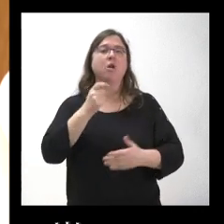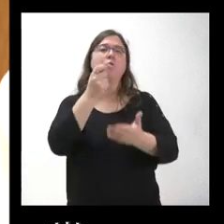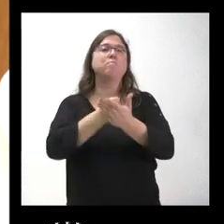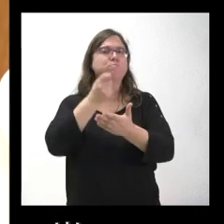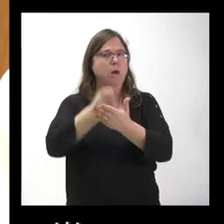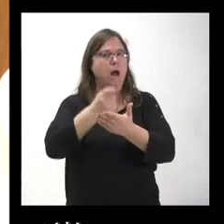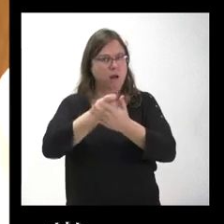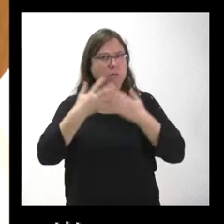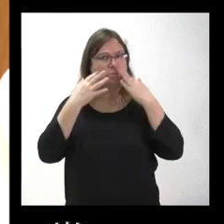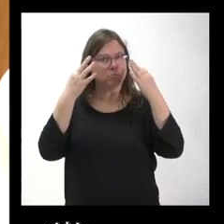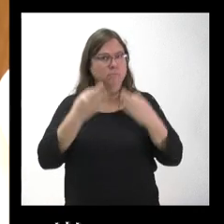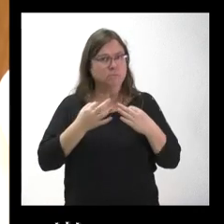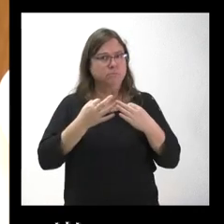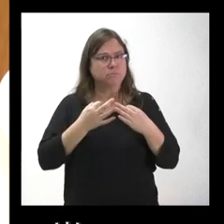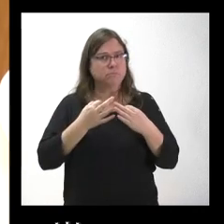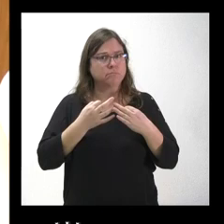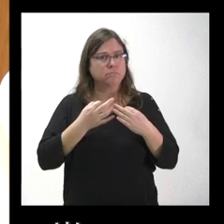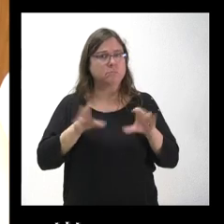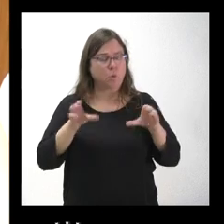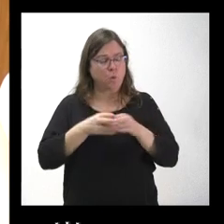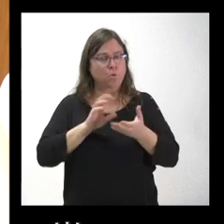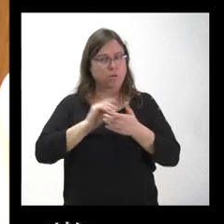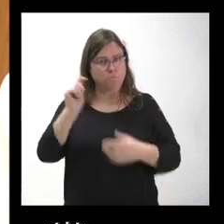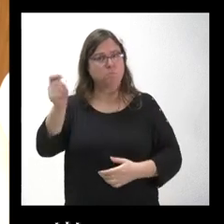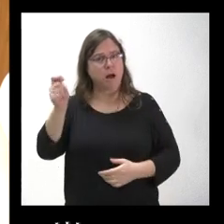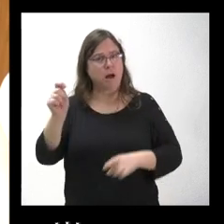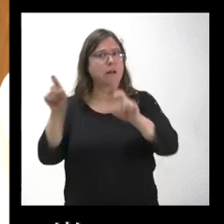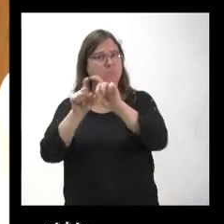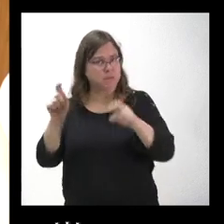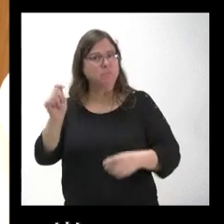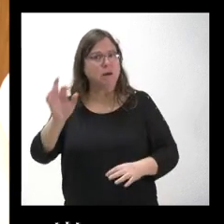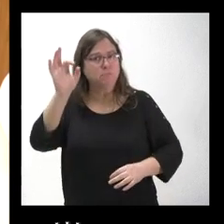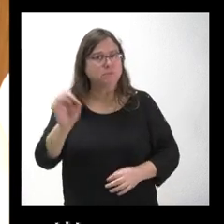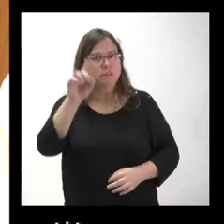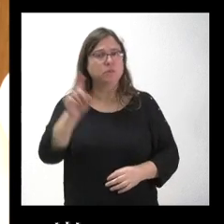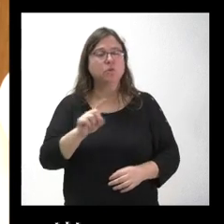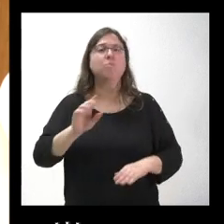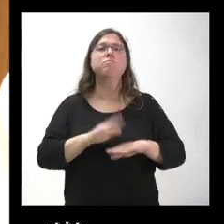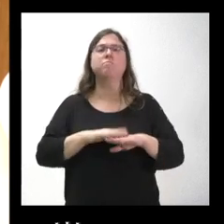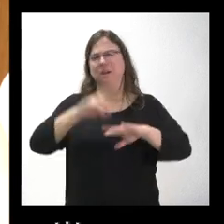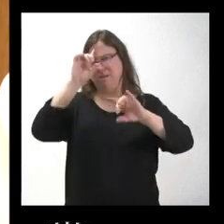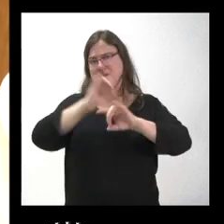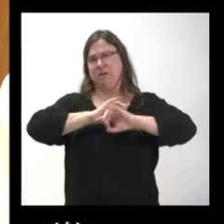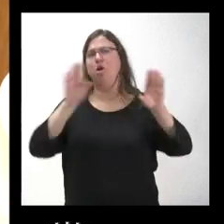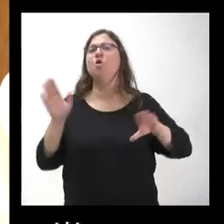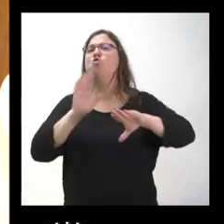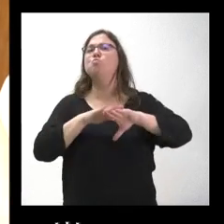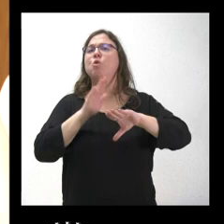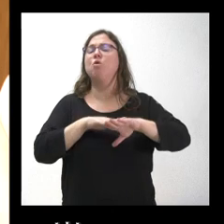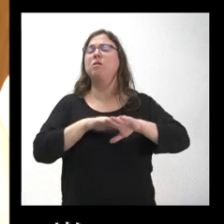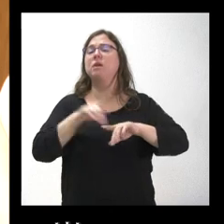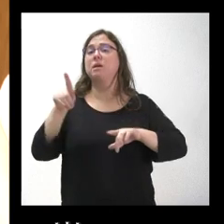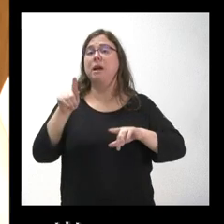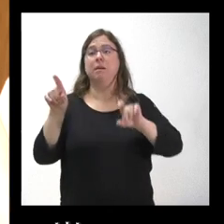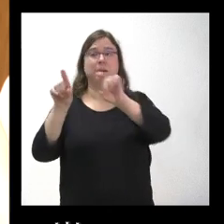cantidades que corresponden a la empresa concesionaria, para aclarar un poco los motivos por los que la empresa